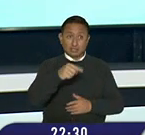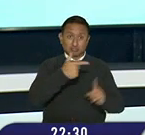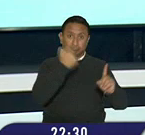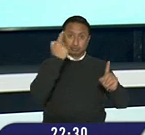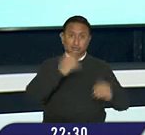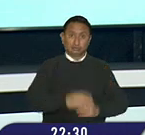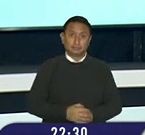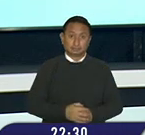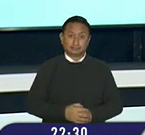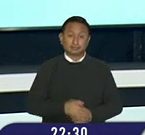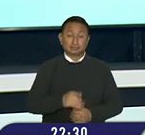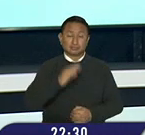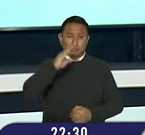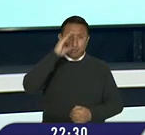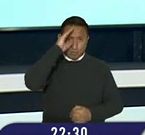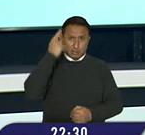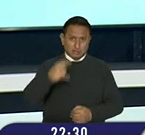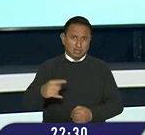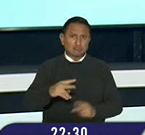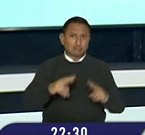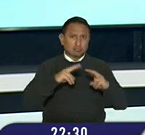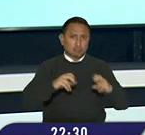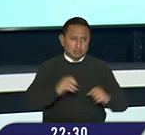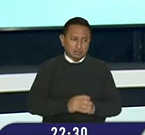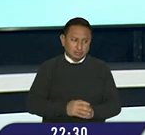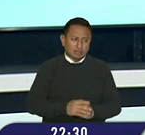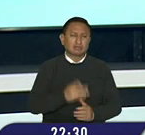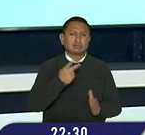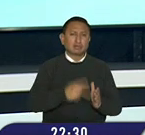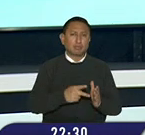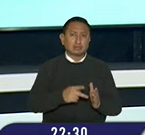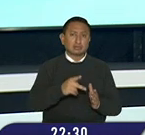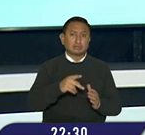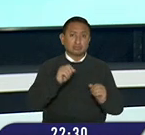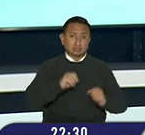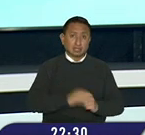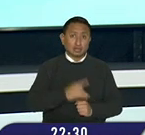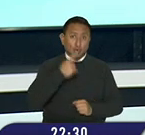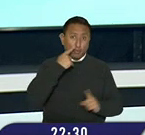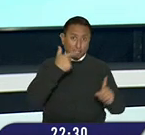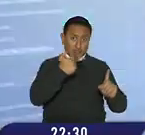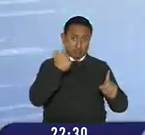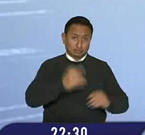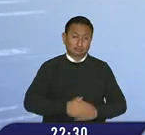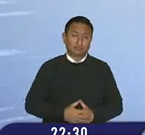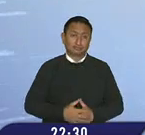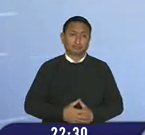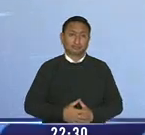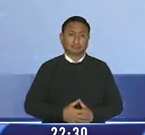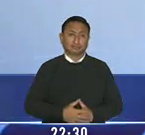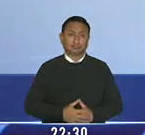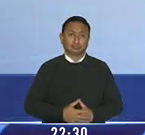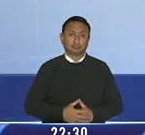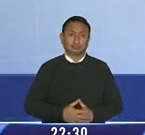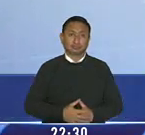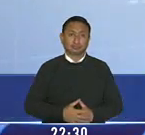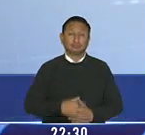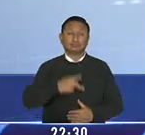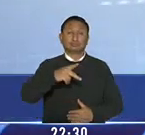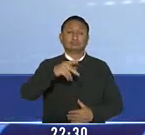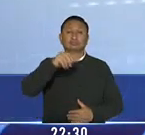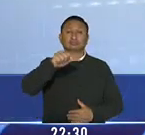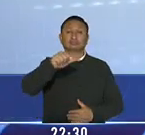Guayas la policía nacional investiga si el crimen se trataría de un femicidio Catherine